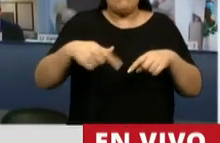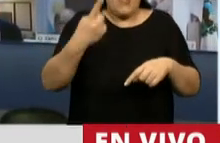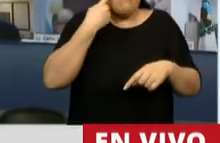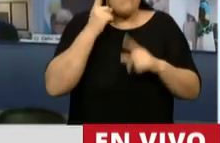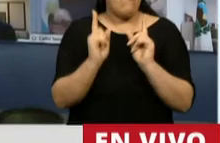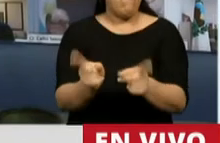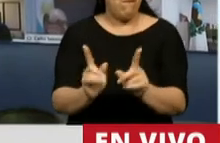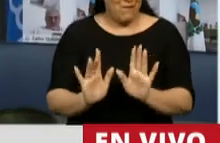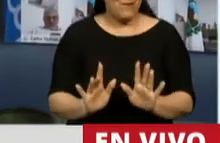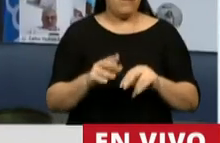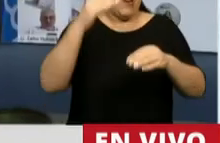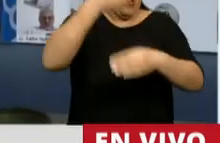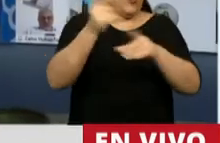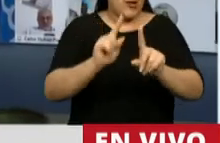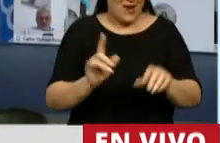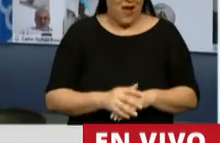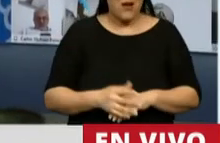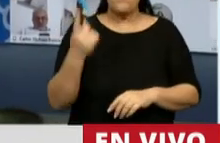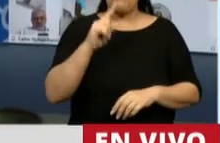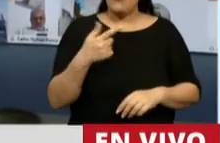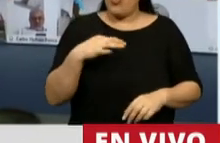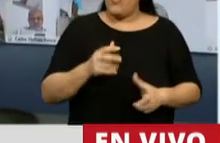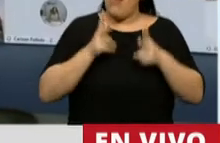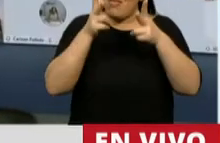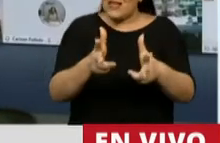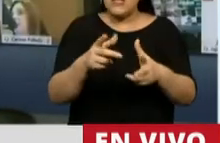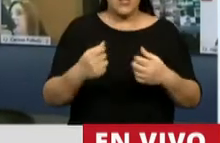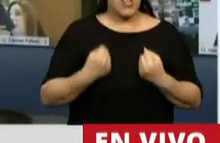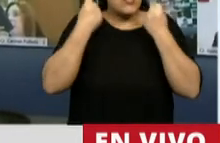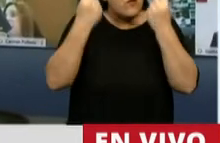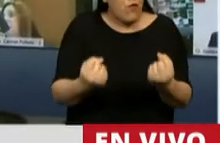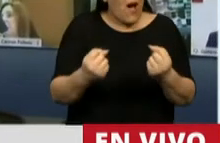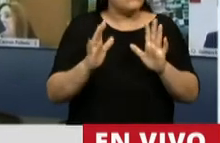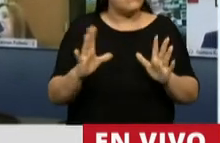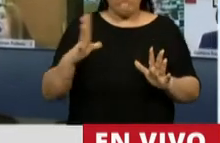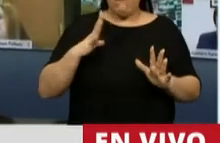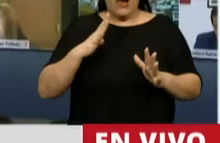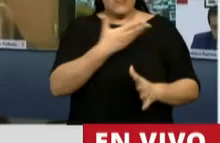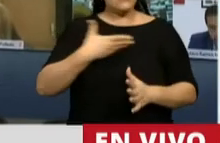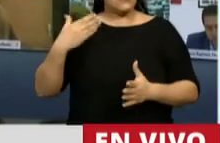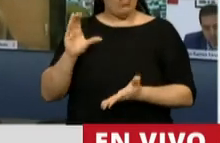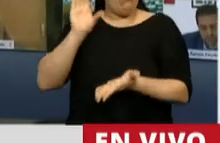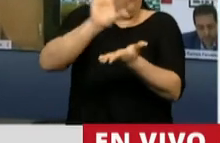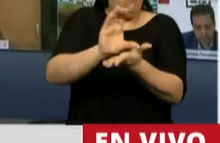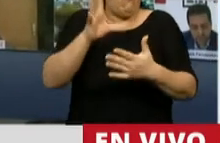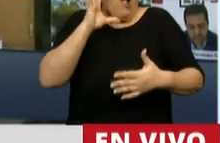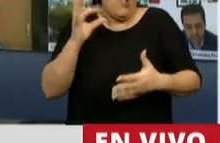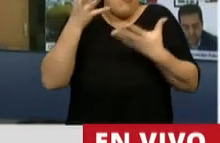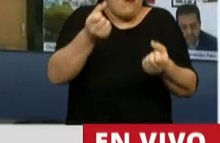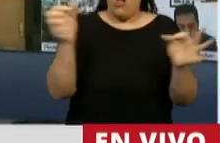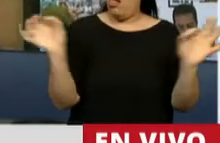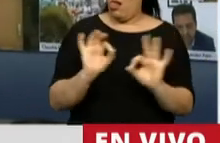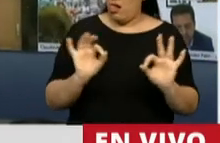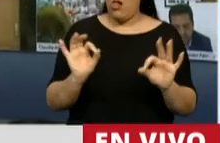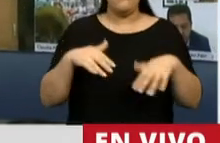contexto. Sin embargo, hay que marcarlo que hasta ahora este esfuerzo no ha sido acompañado por el Estado. Por eso es que desde el